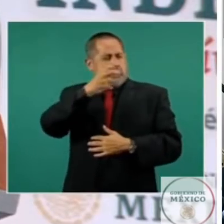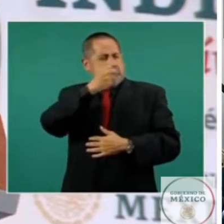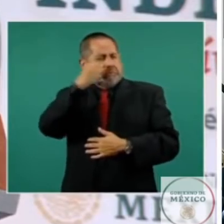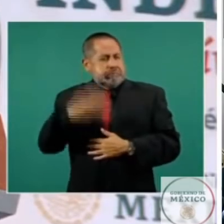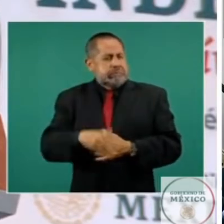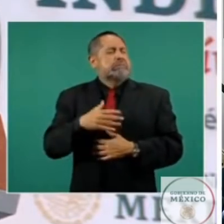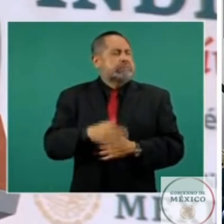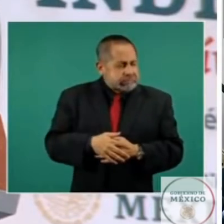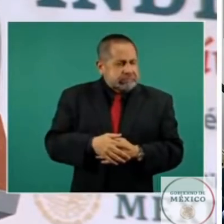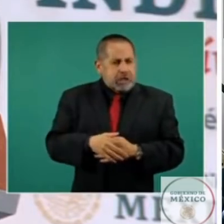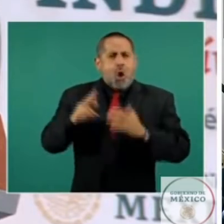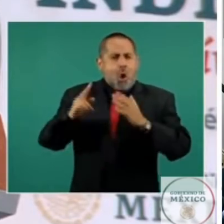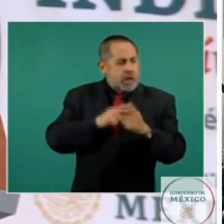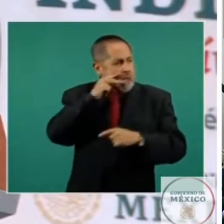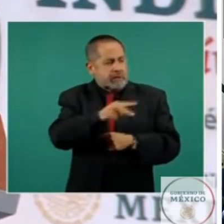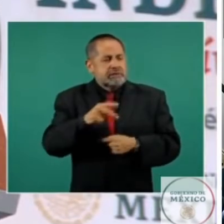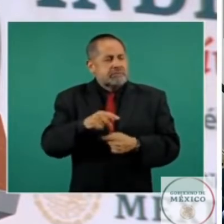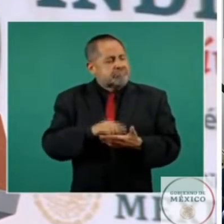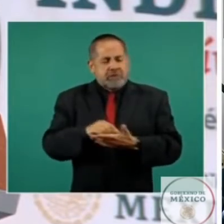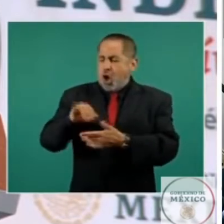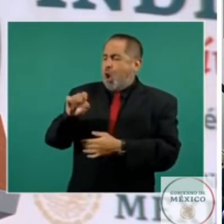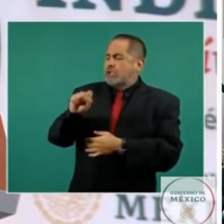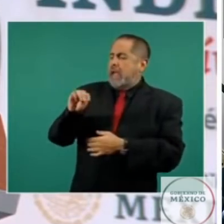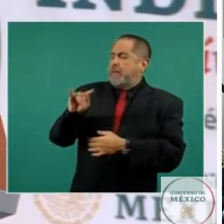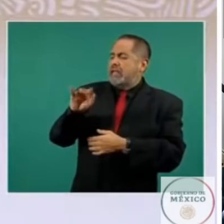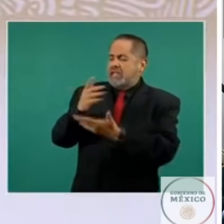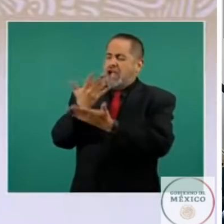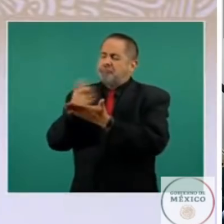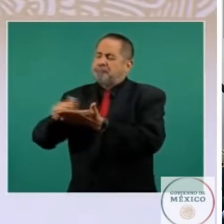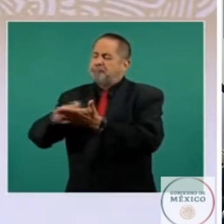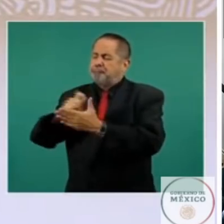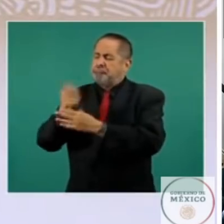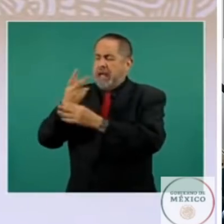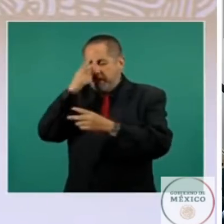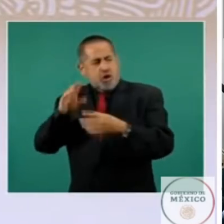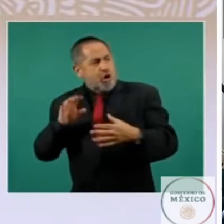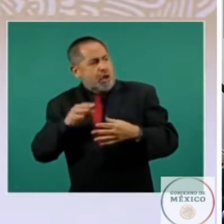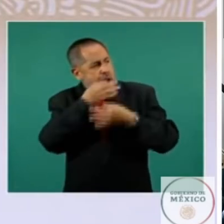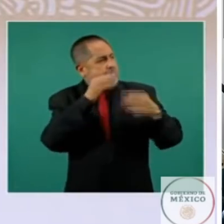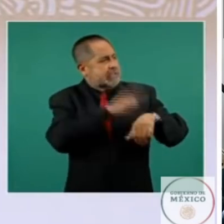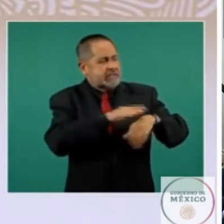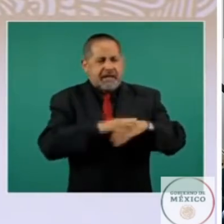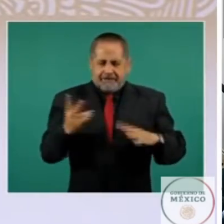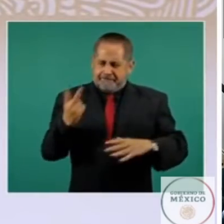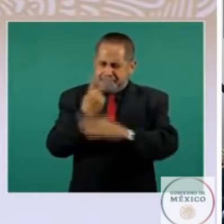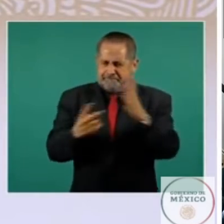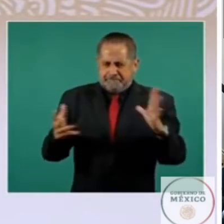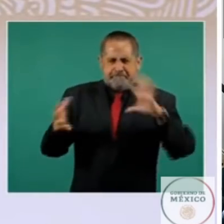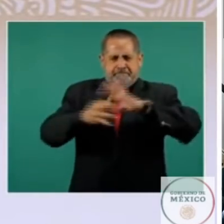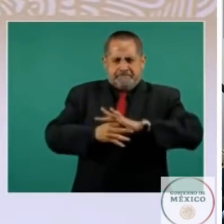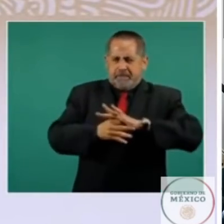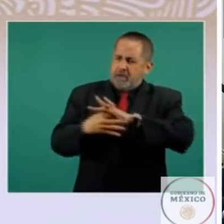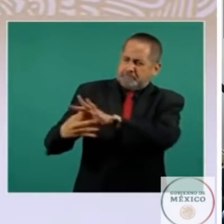cada línea escrita para México por José Martí quien enlaza para siempre a nuestras dos naciones en toda su obra pero